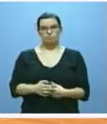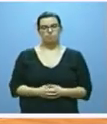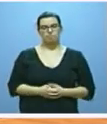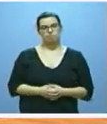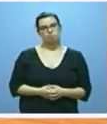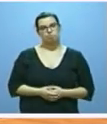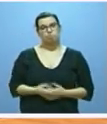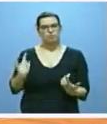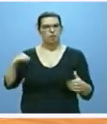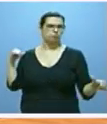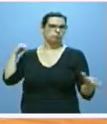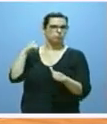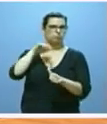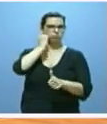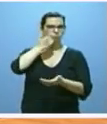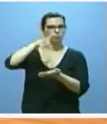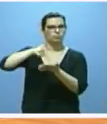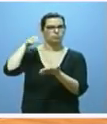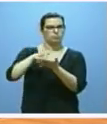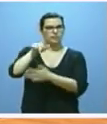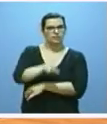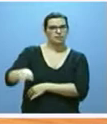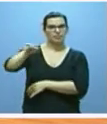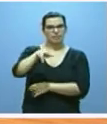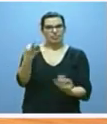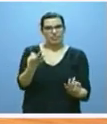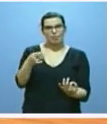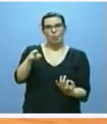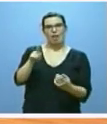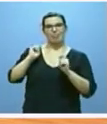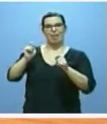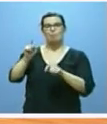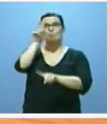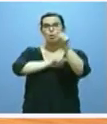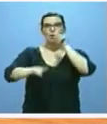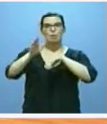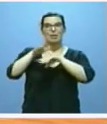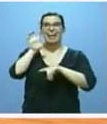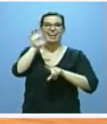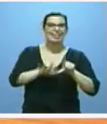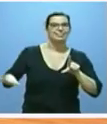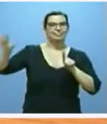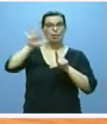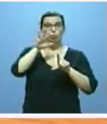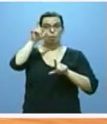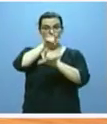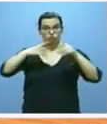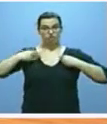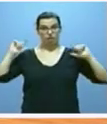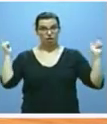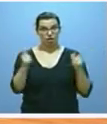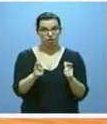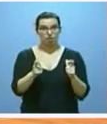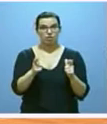Veníamos reclamando, veníamos insistiendo que tuviera la consideración de problema de Estado, pues la pérdida de población y, en particular,